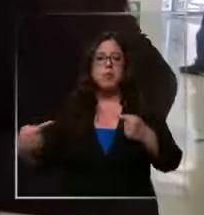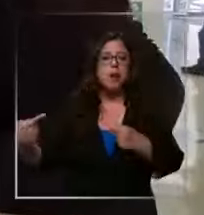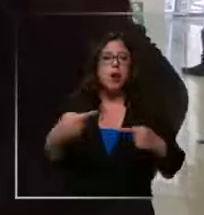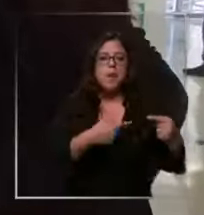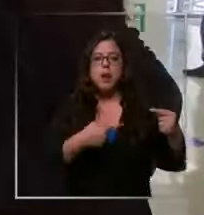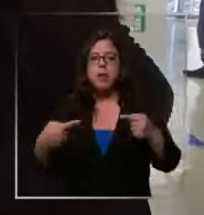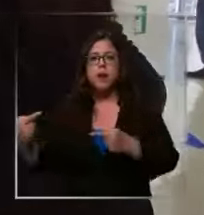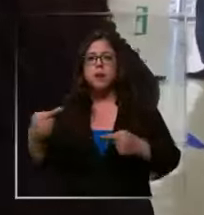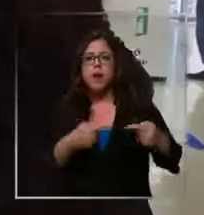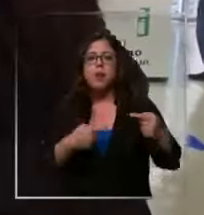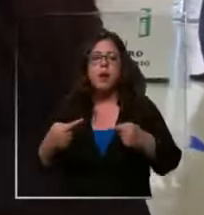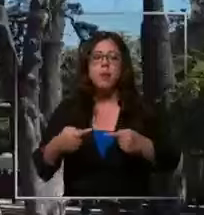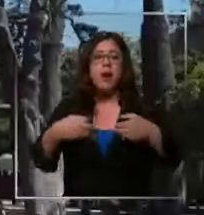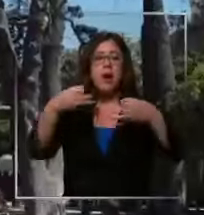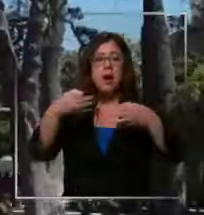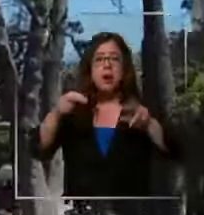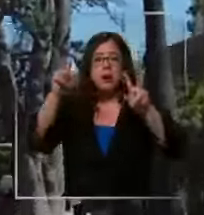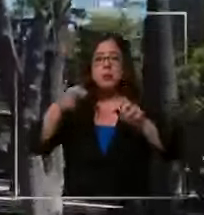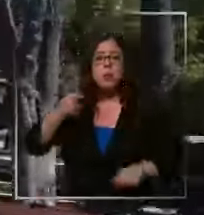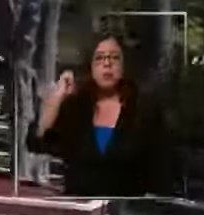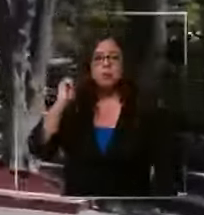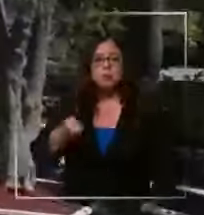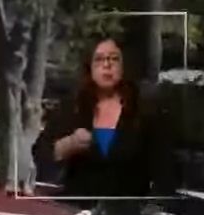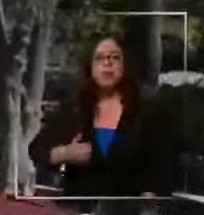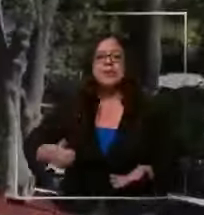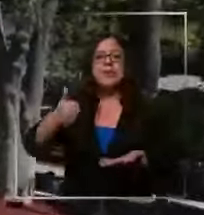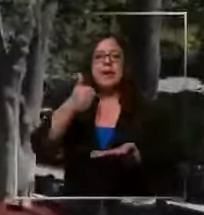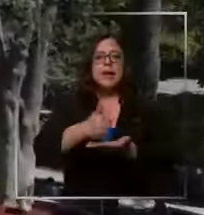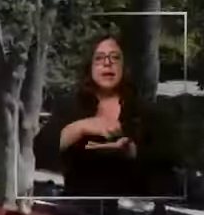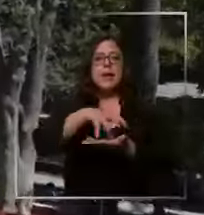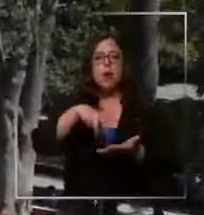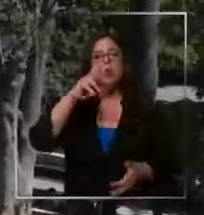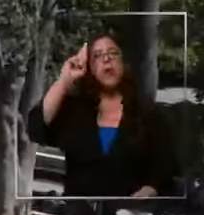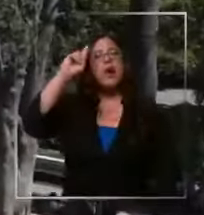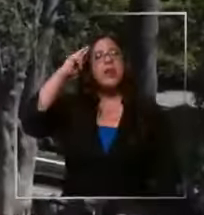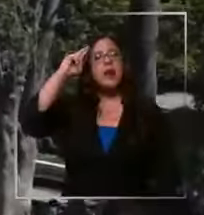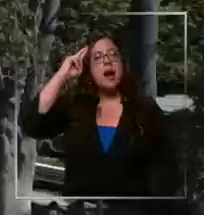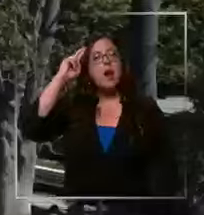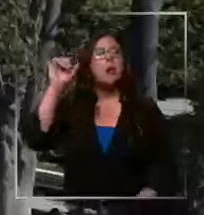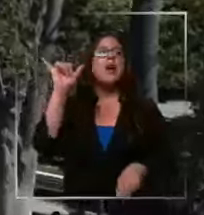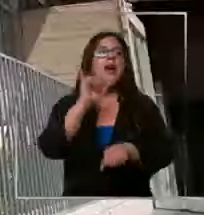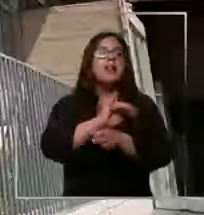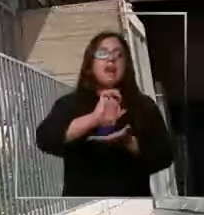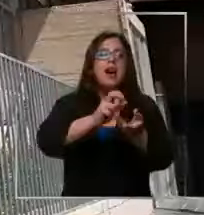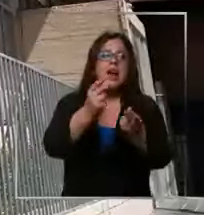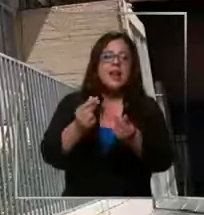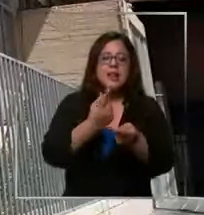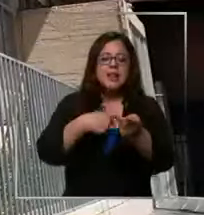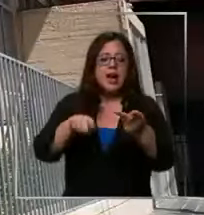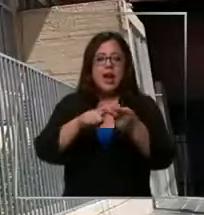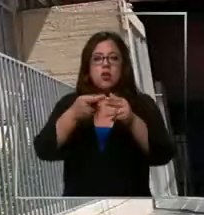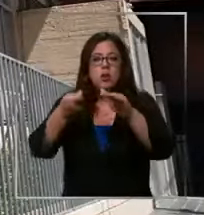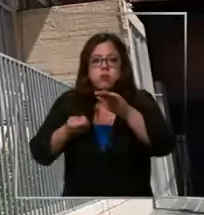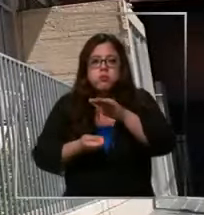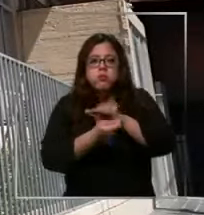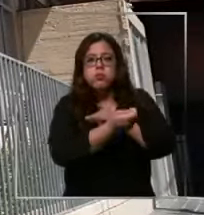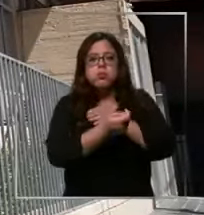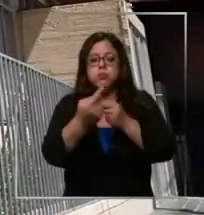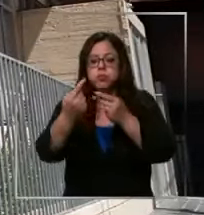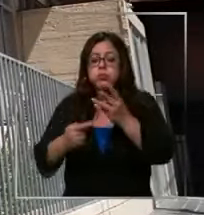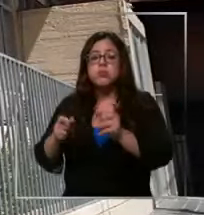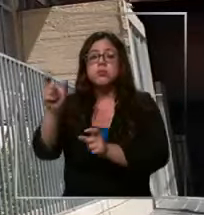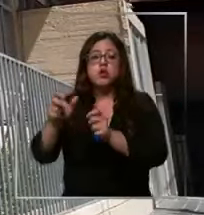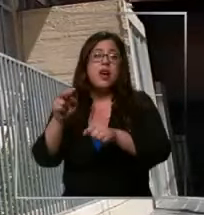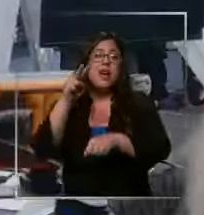autoridades comunales ante la inminente formalización del alcalde de Rancagua. Fraude al fisco, cohecho y soborno, testigos